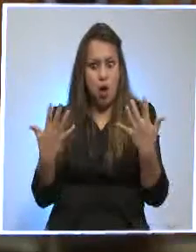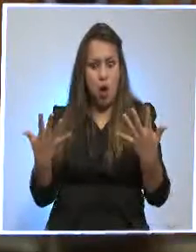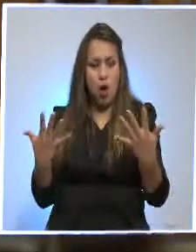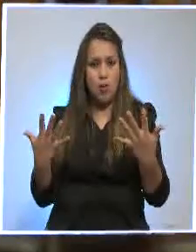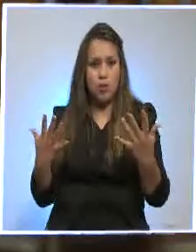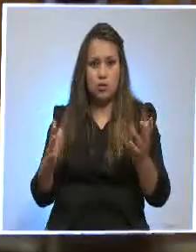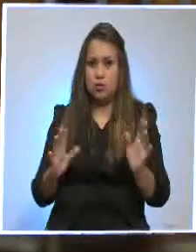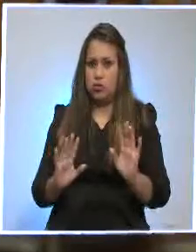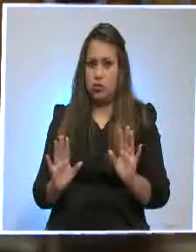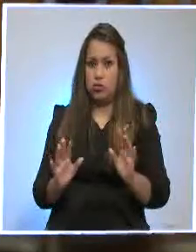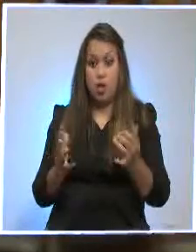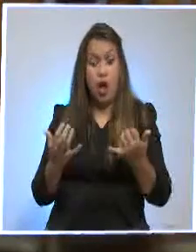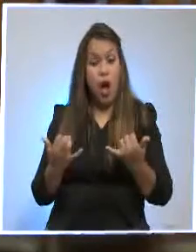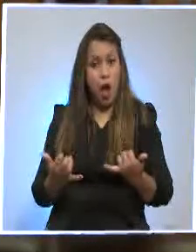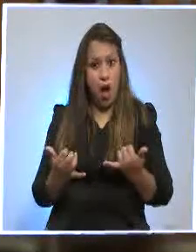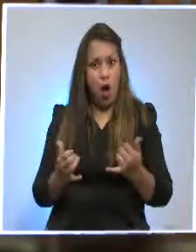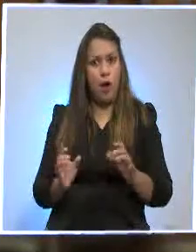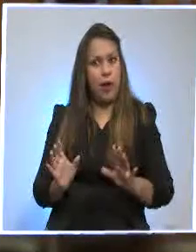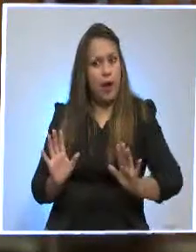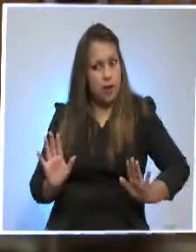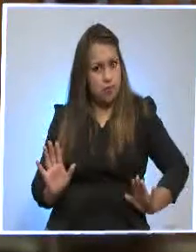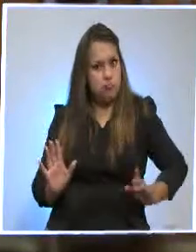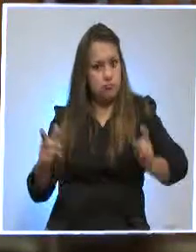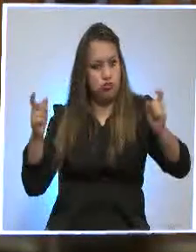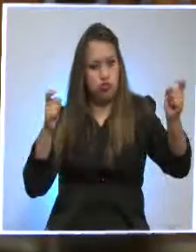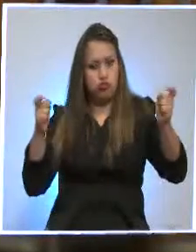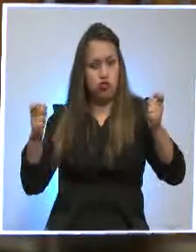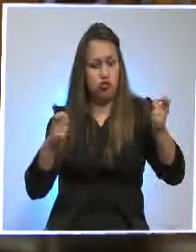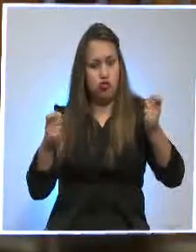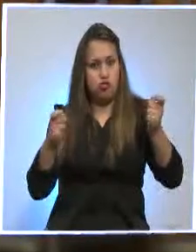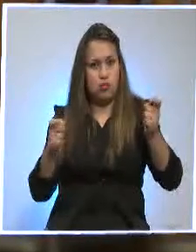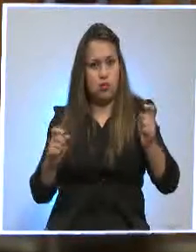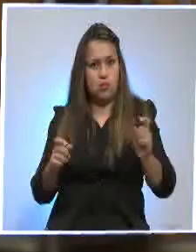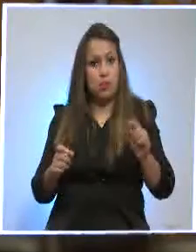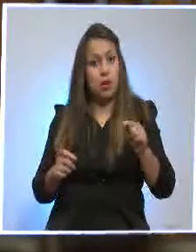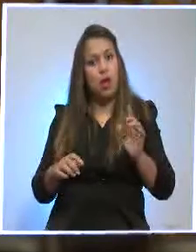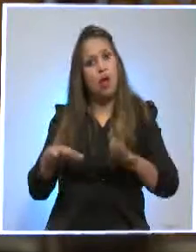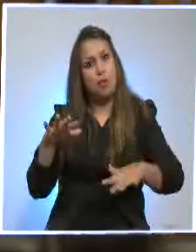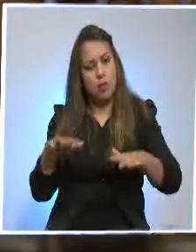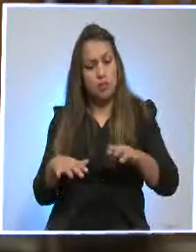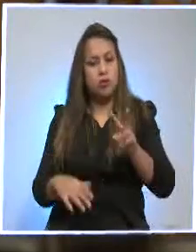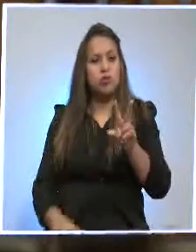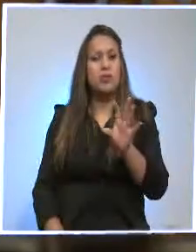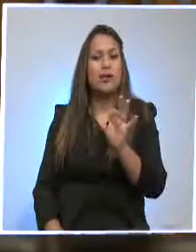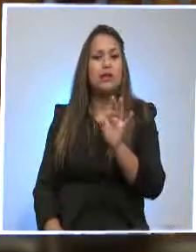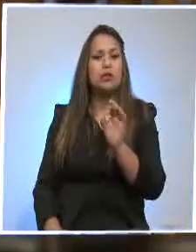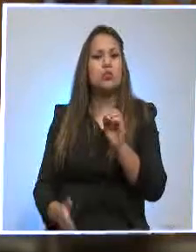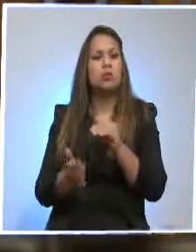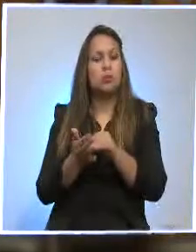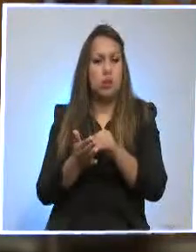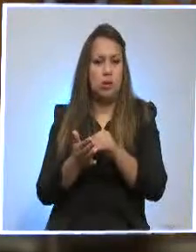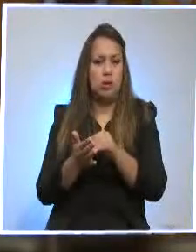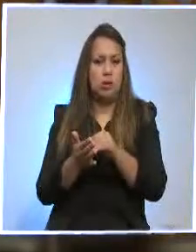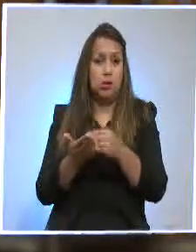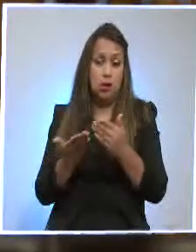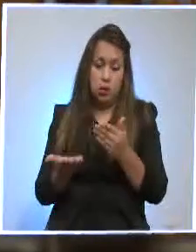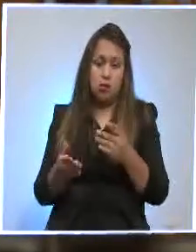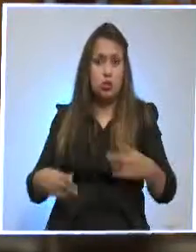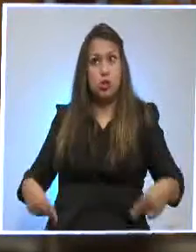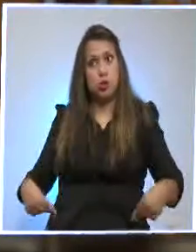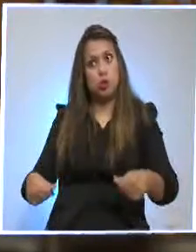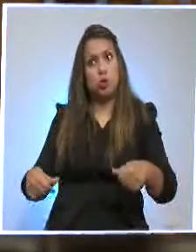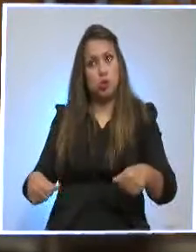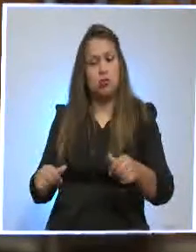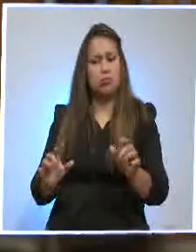mil 100 millones que tuvimos este año, al 2016 van a ser 29 mil. Entonces, creo que por el lado del gasto público